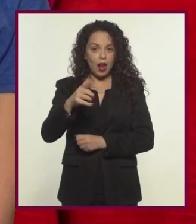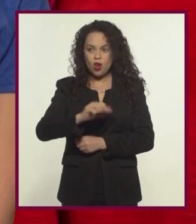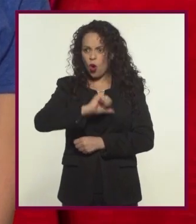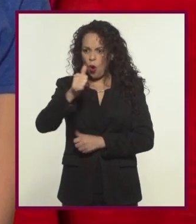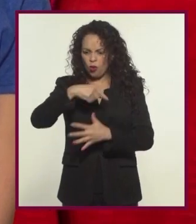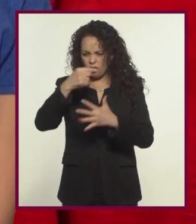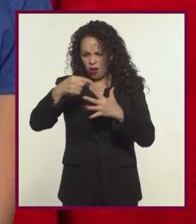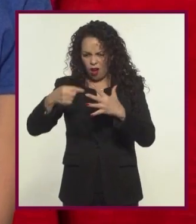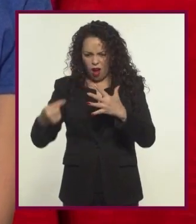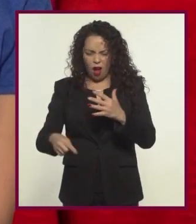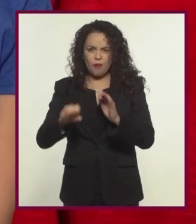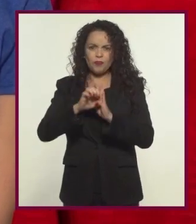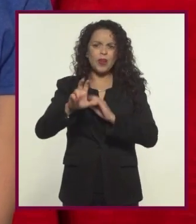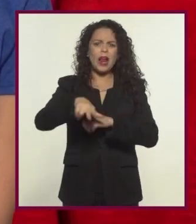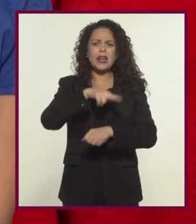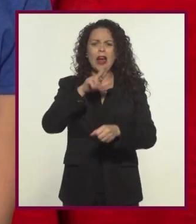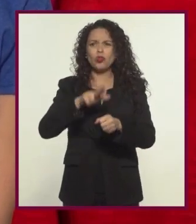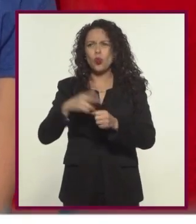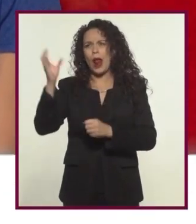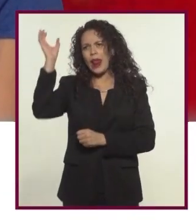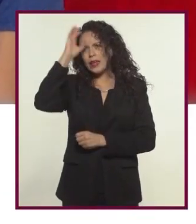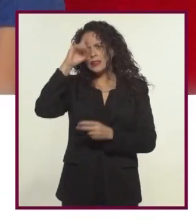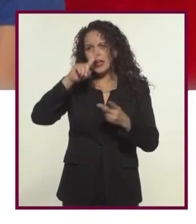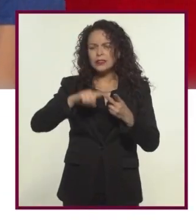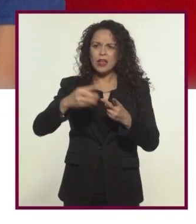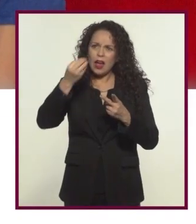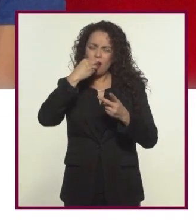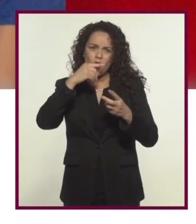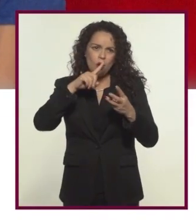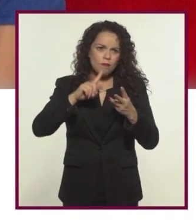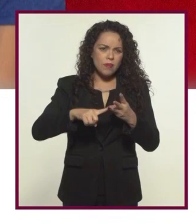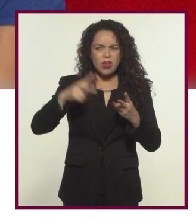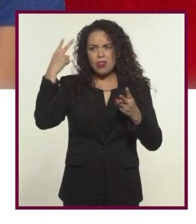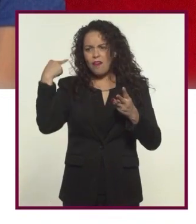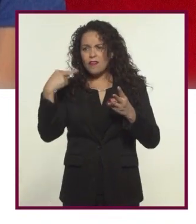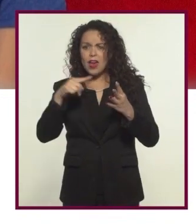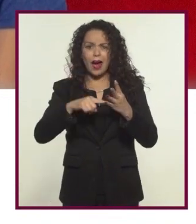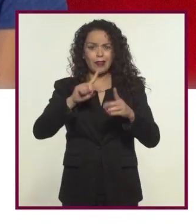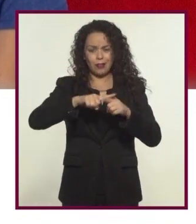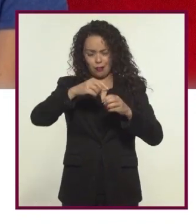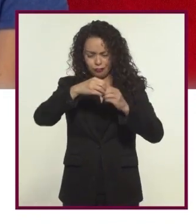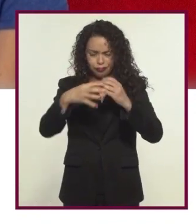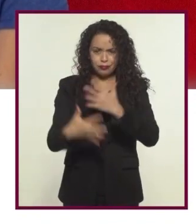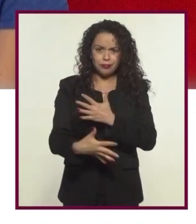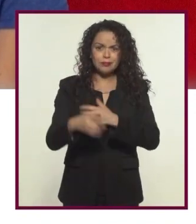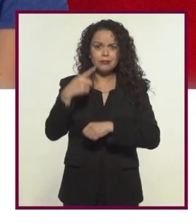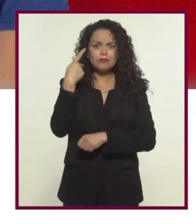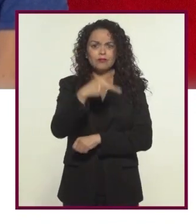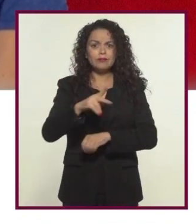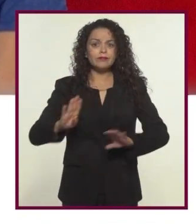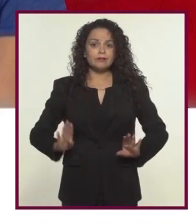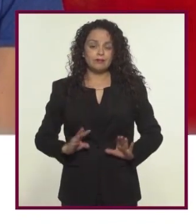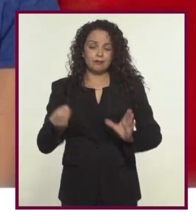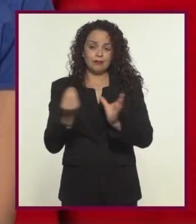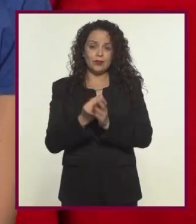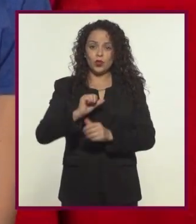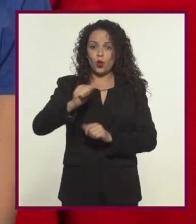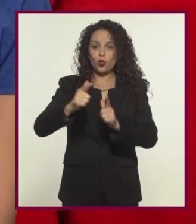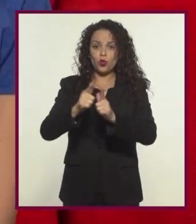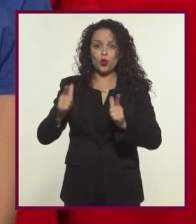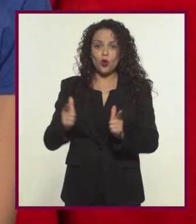documental. Todos los demás, por ejemplo, naturaleza, ciencia, gastronomía, viajes, etcétera,